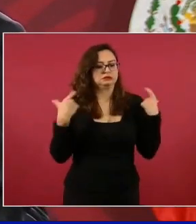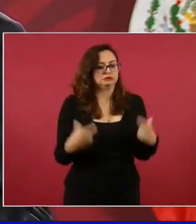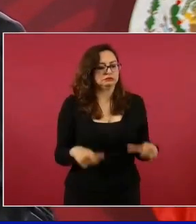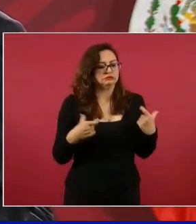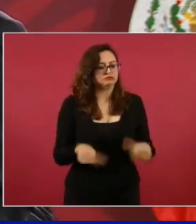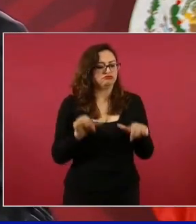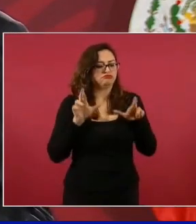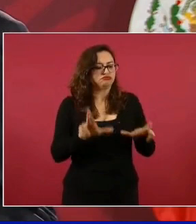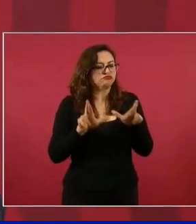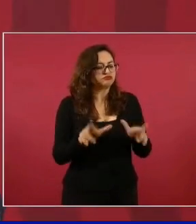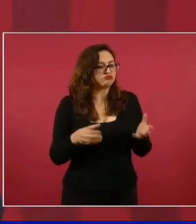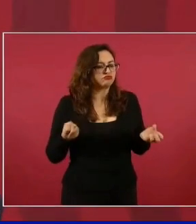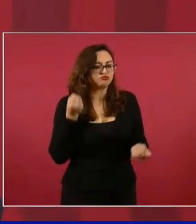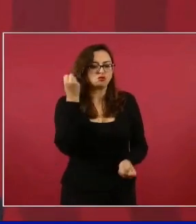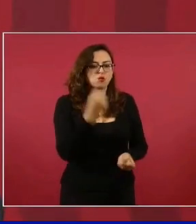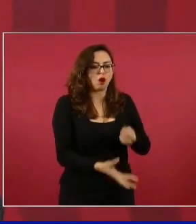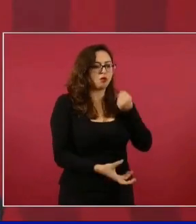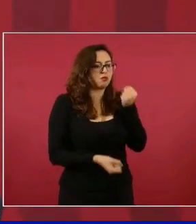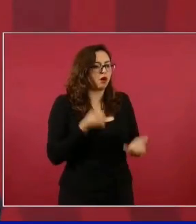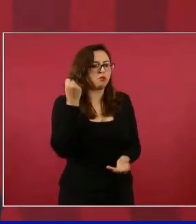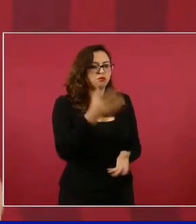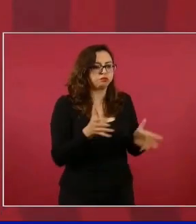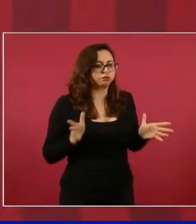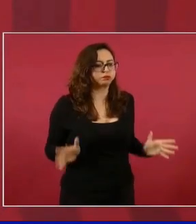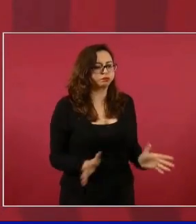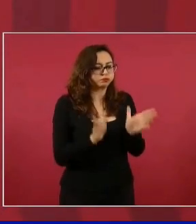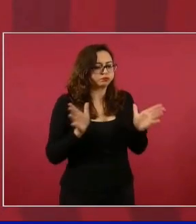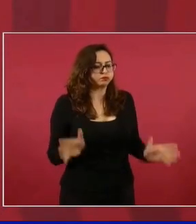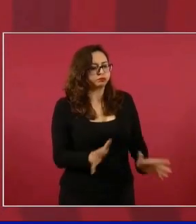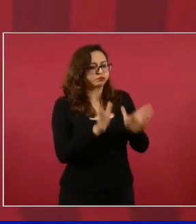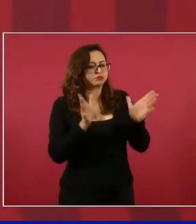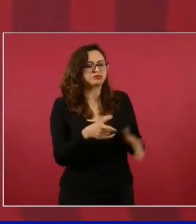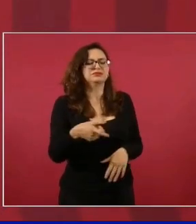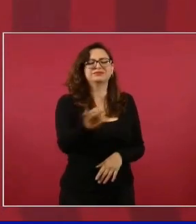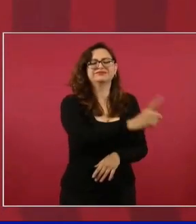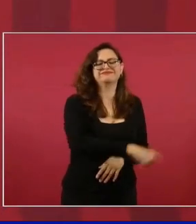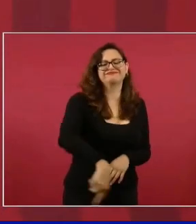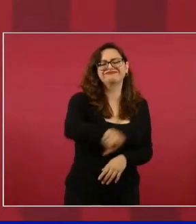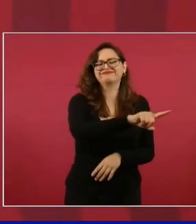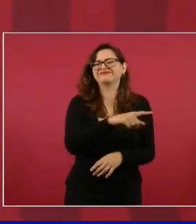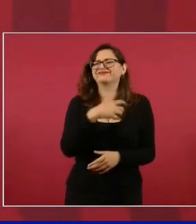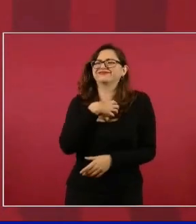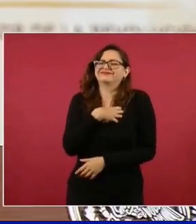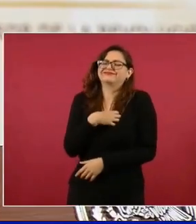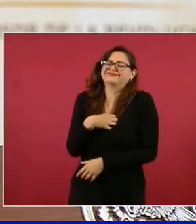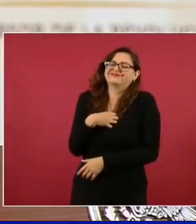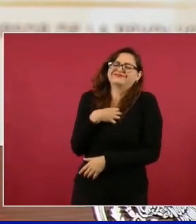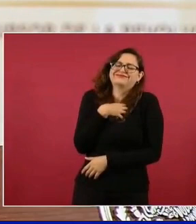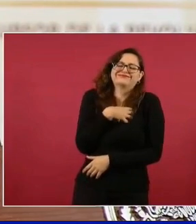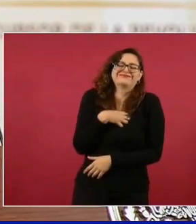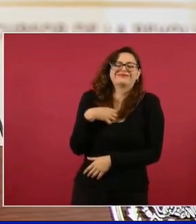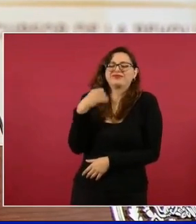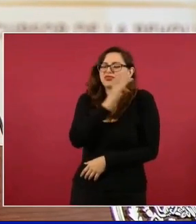la mano, hasta les aplaudían porque